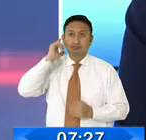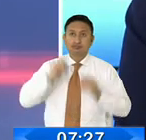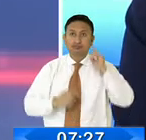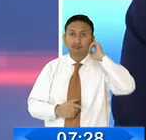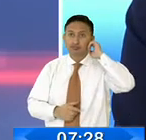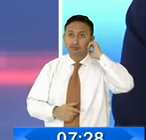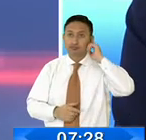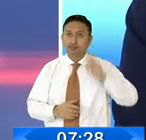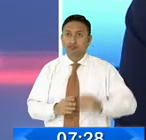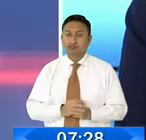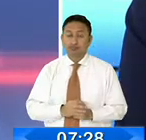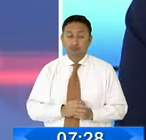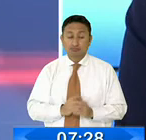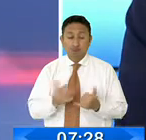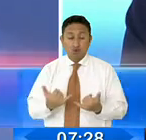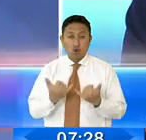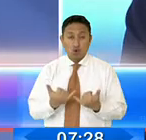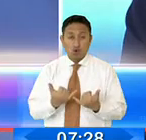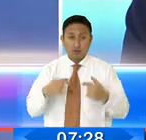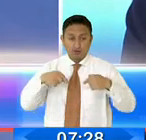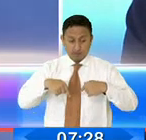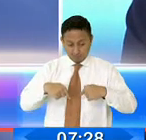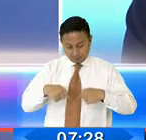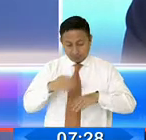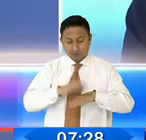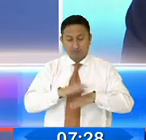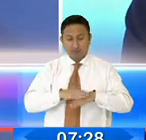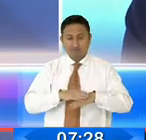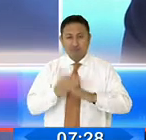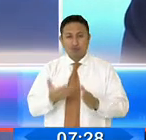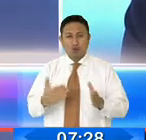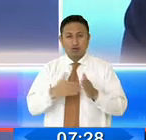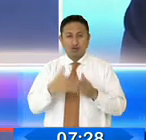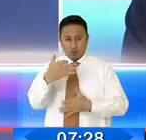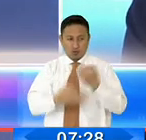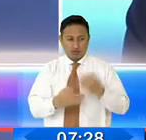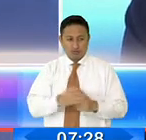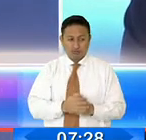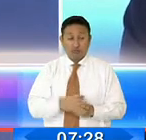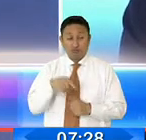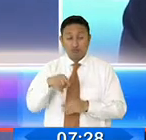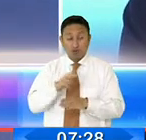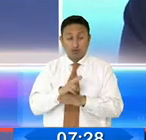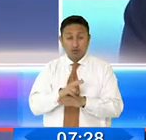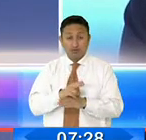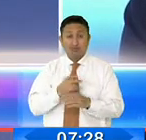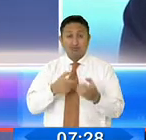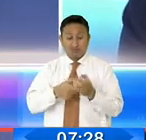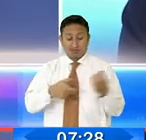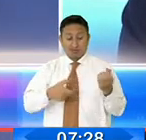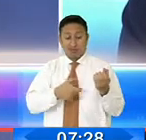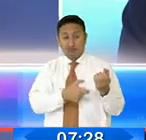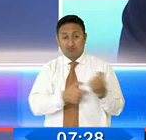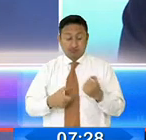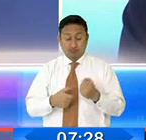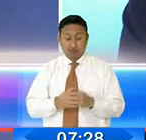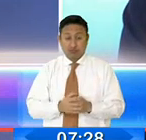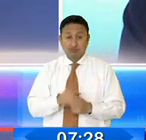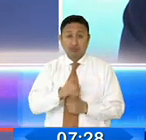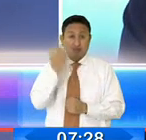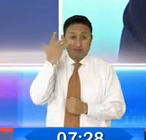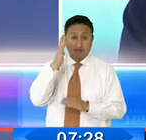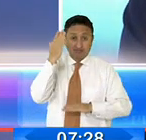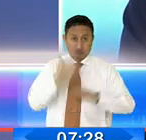Hoy tratar de revivirlo por el uso de bombas lacrimógenas caducadas, porque esa es la causal, el uso de bombas lacrimógenas